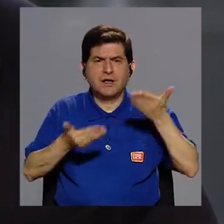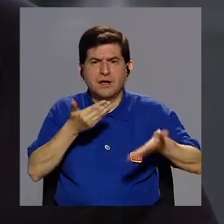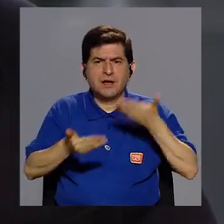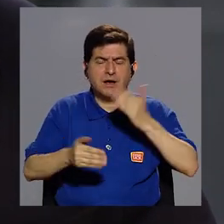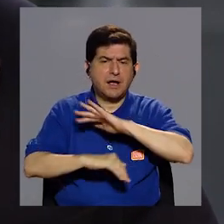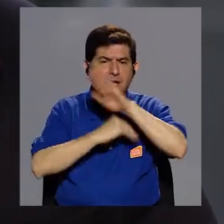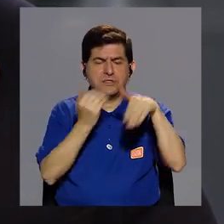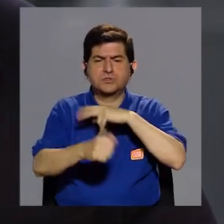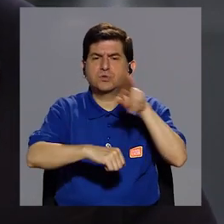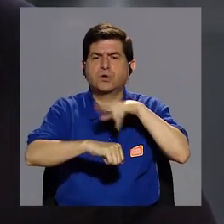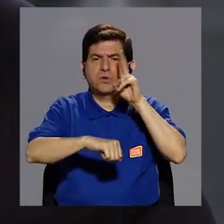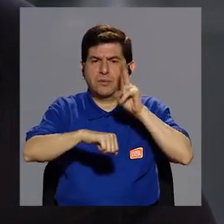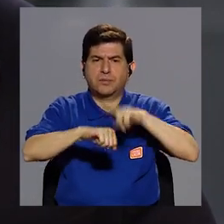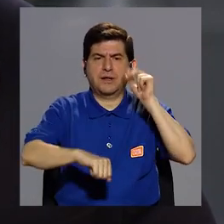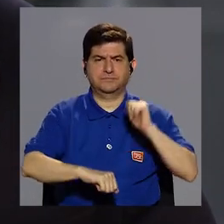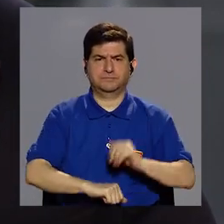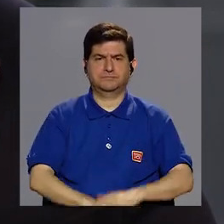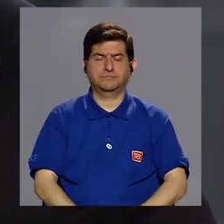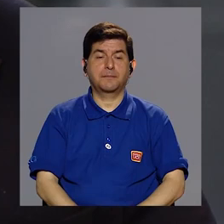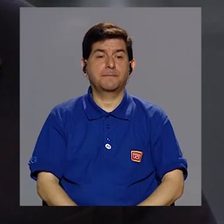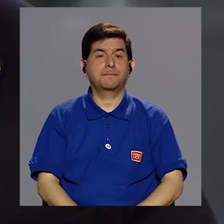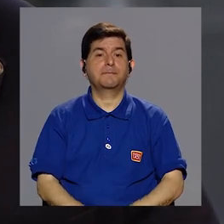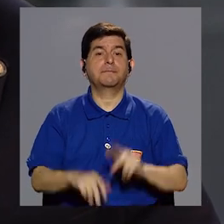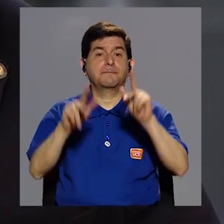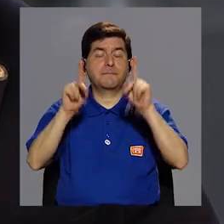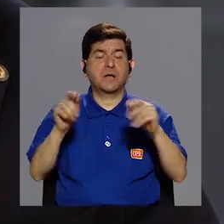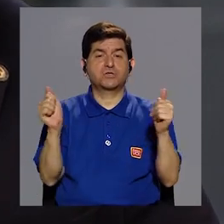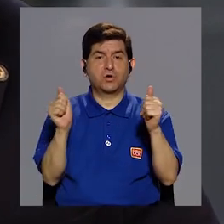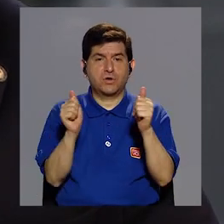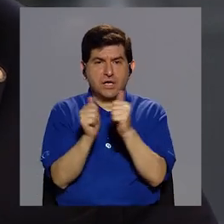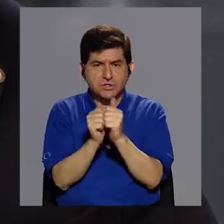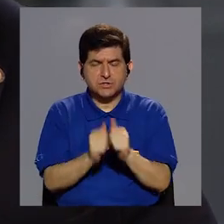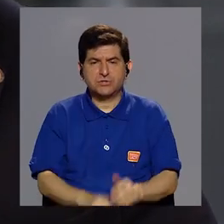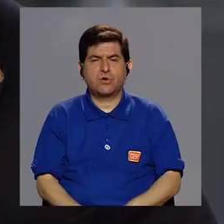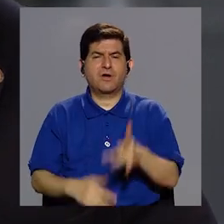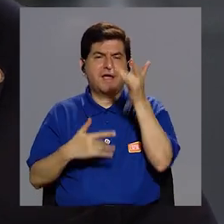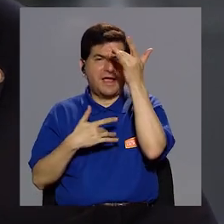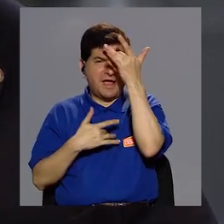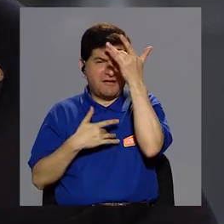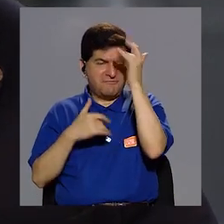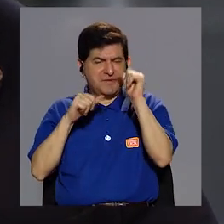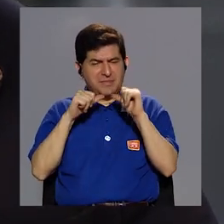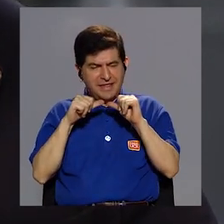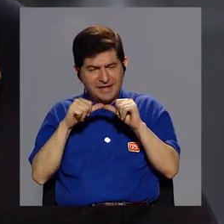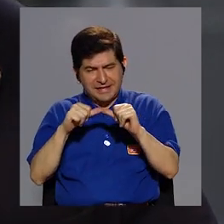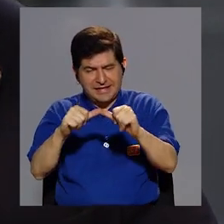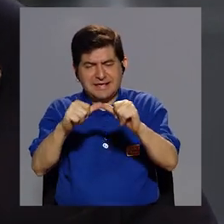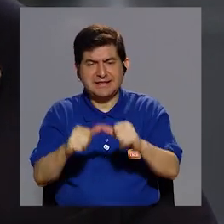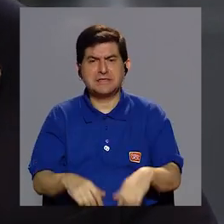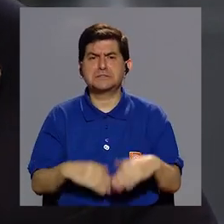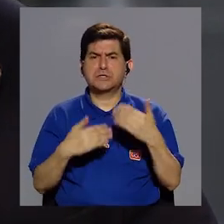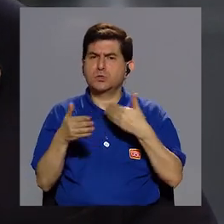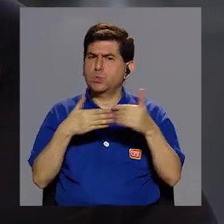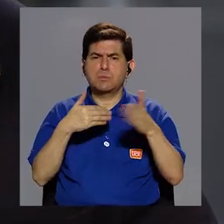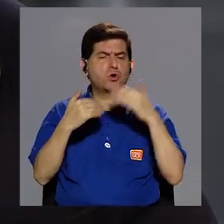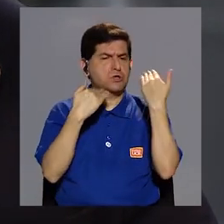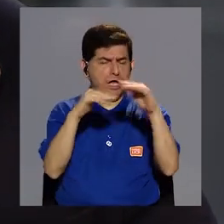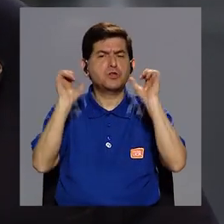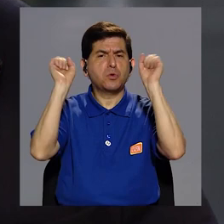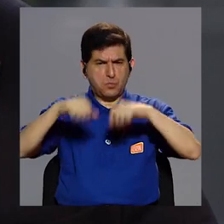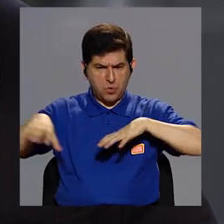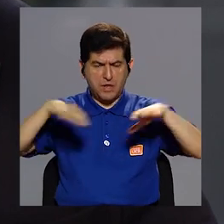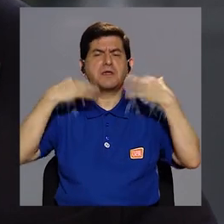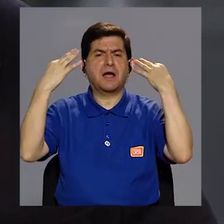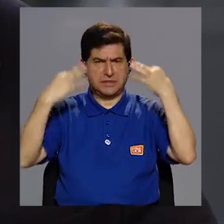casi con toda normalidad. Las personas con padecimientos en enfermedades crónicas, con sus limitantes,